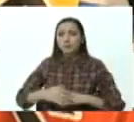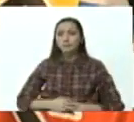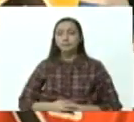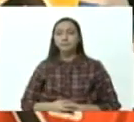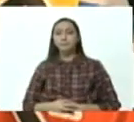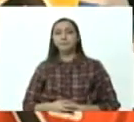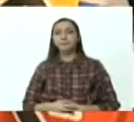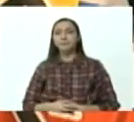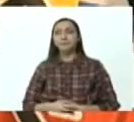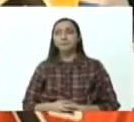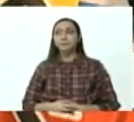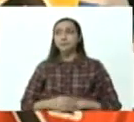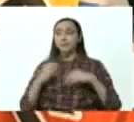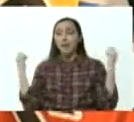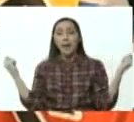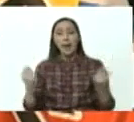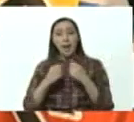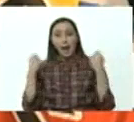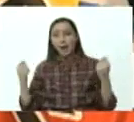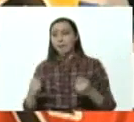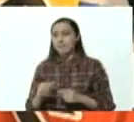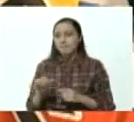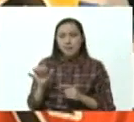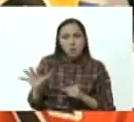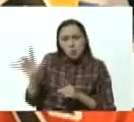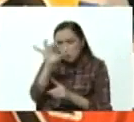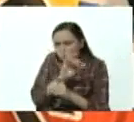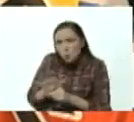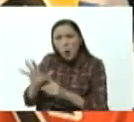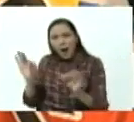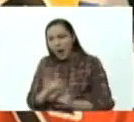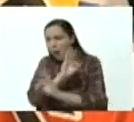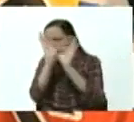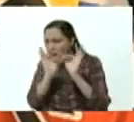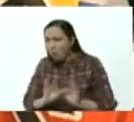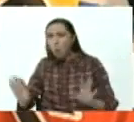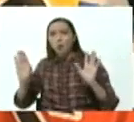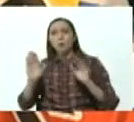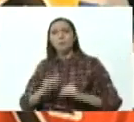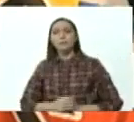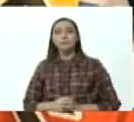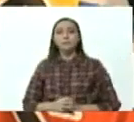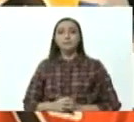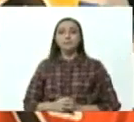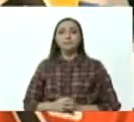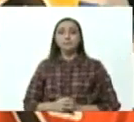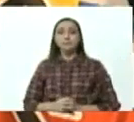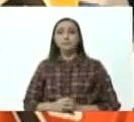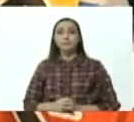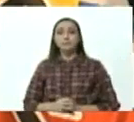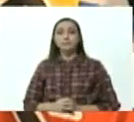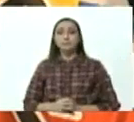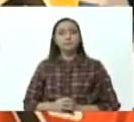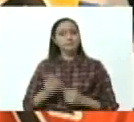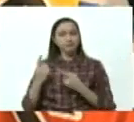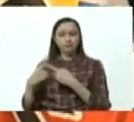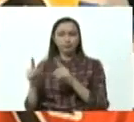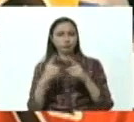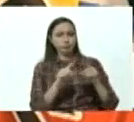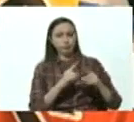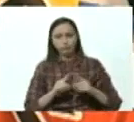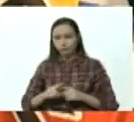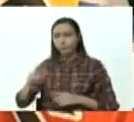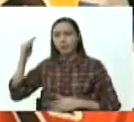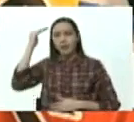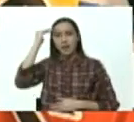las campañas mediáticas los feis tantas cosas que